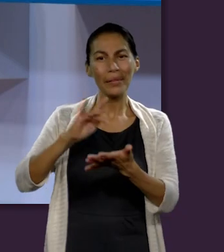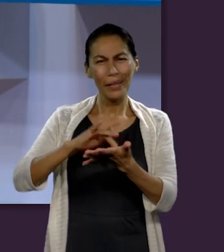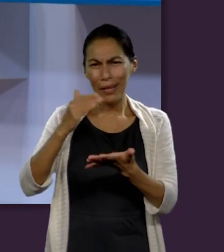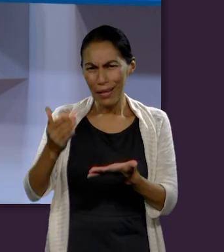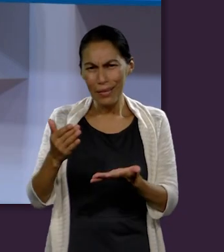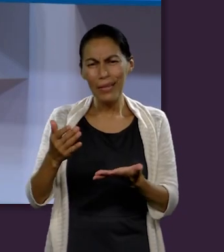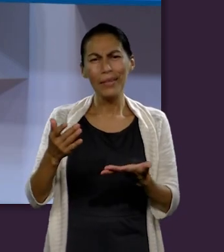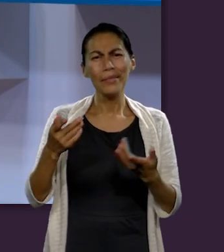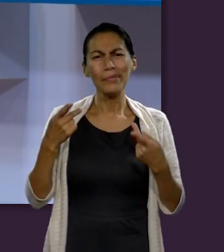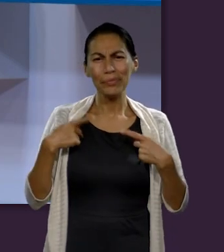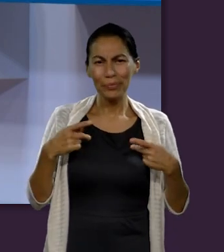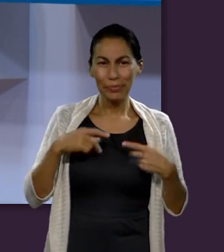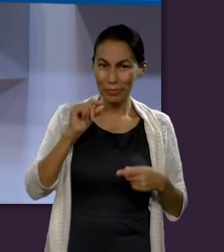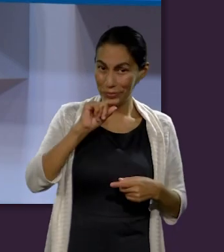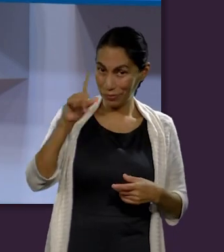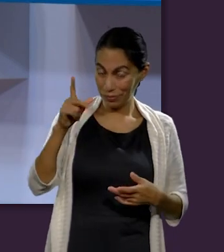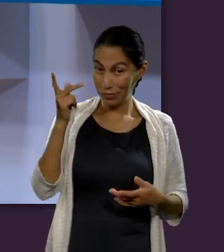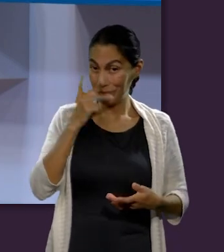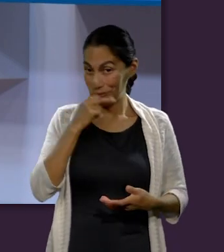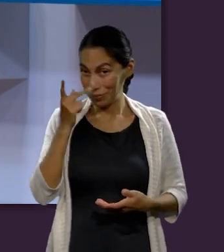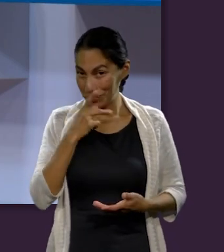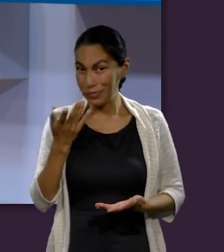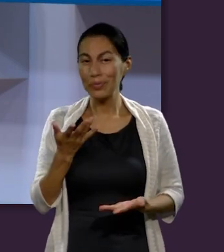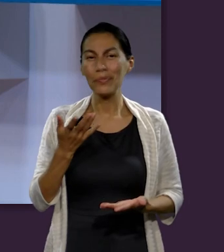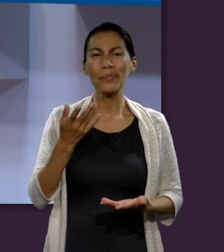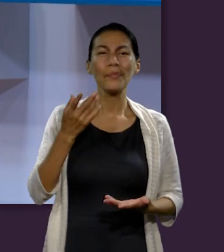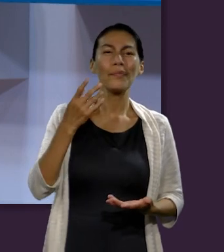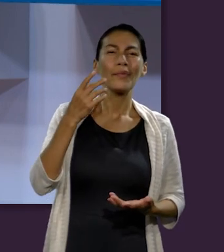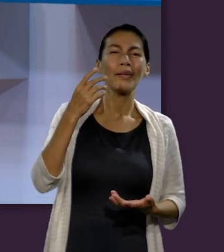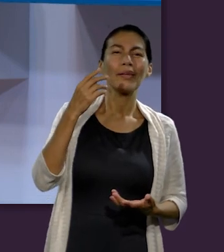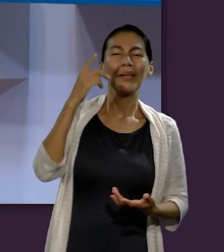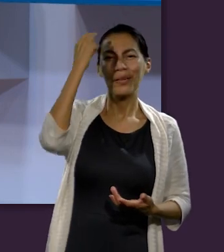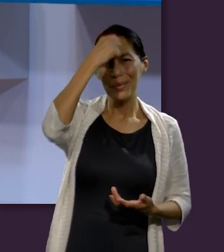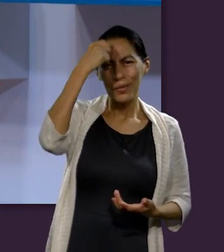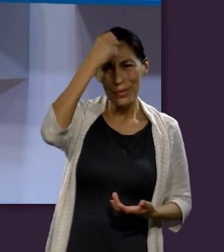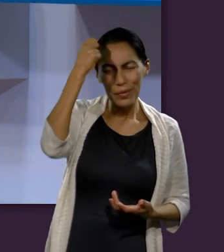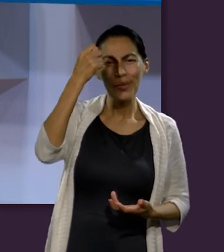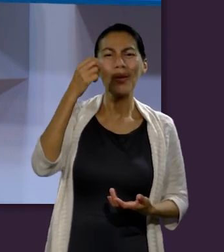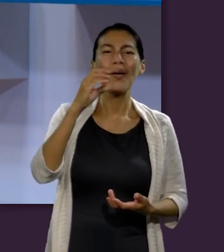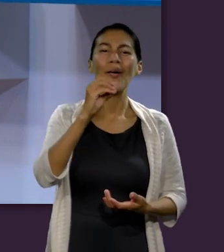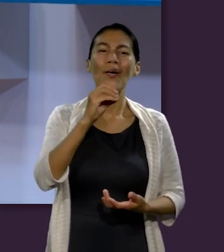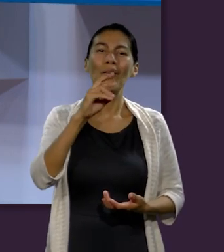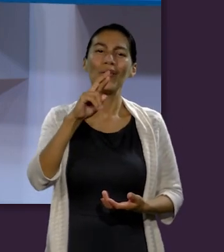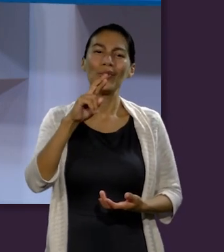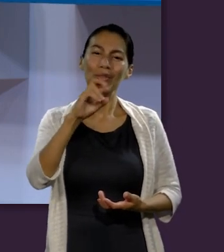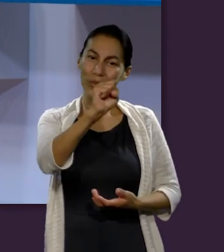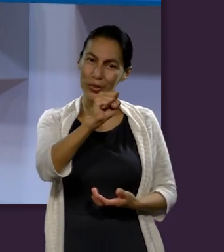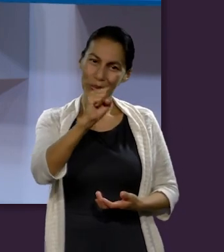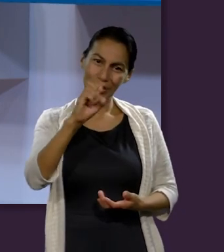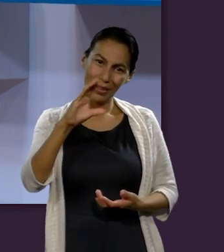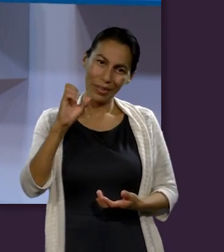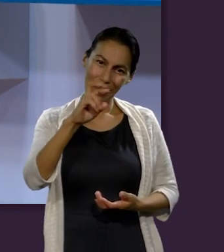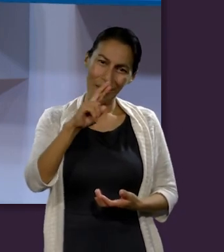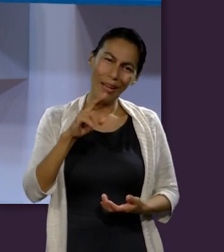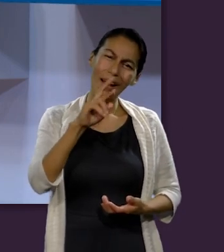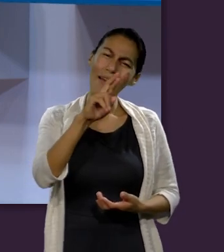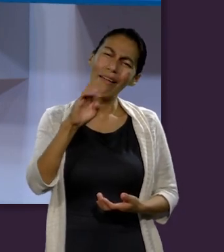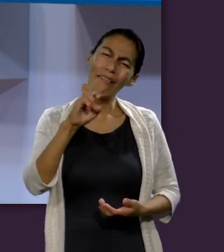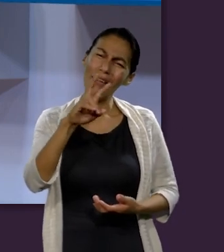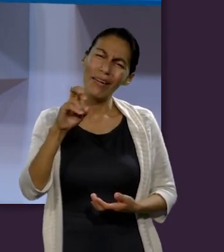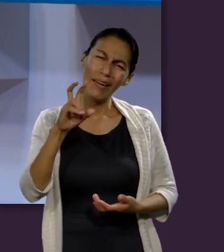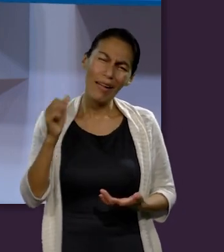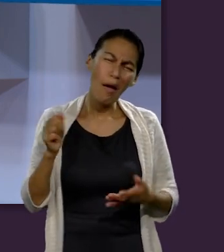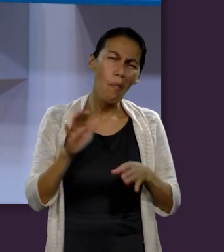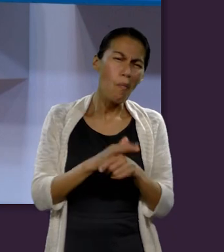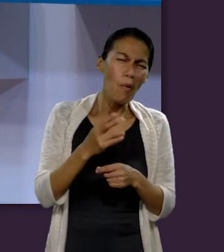Muchísimas gracias al experto, teólogo, pastor Oscar Rivera por habernos ayudado a